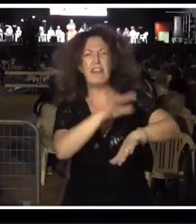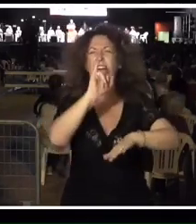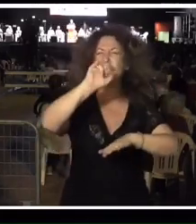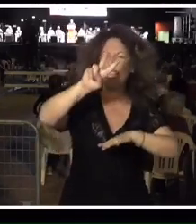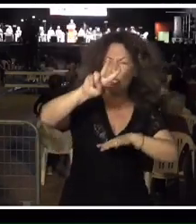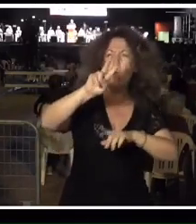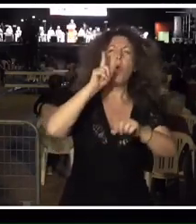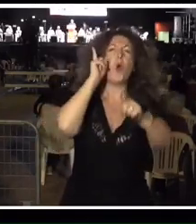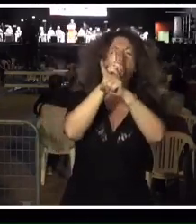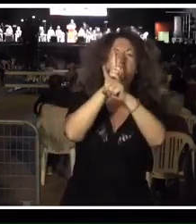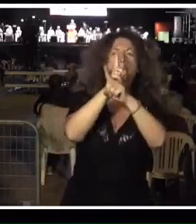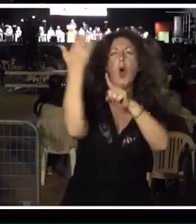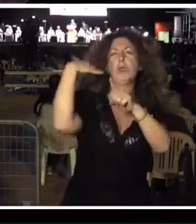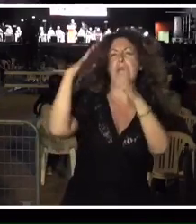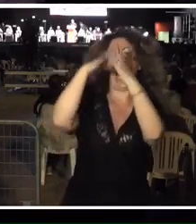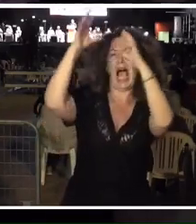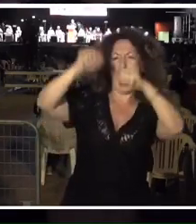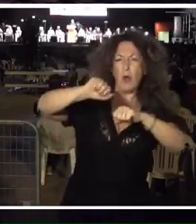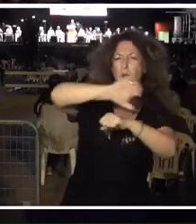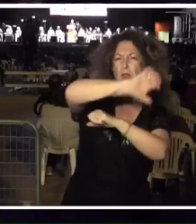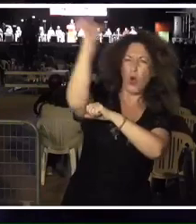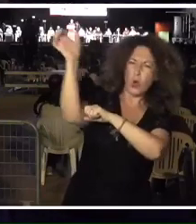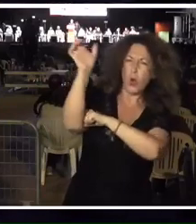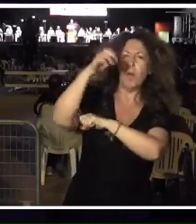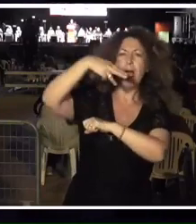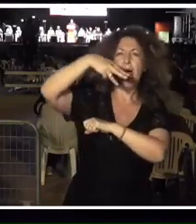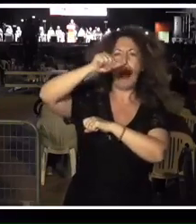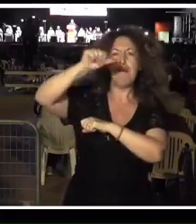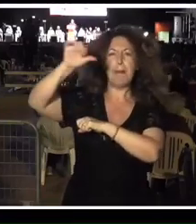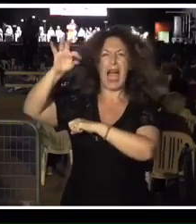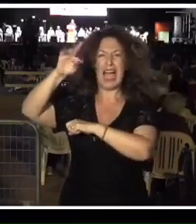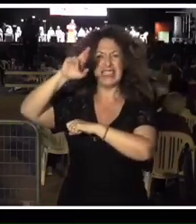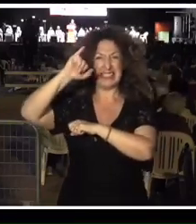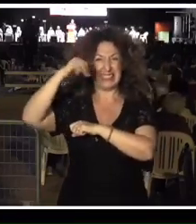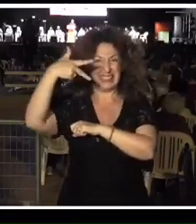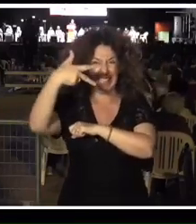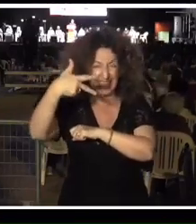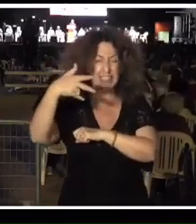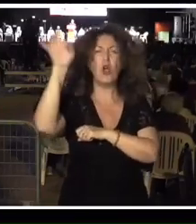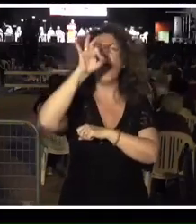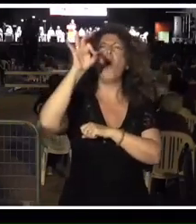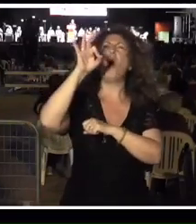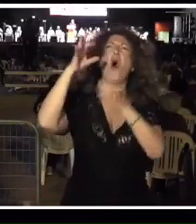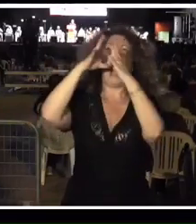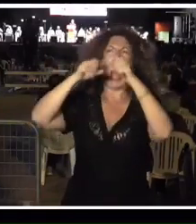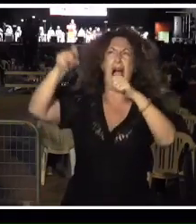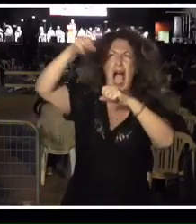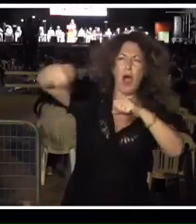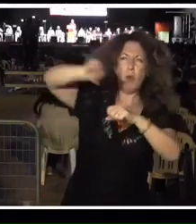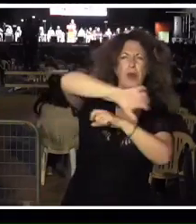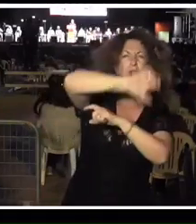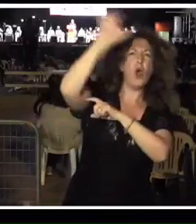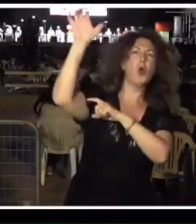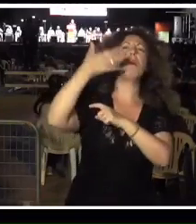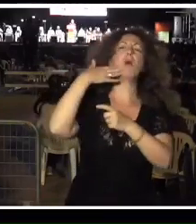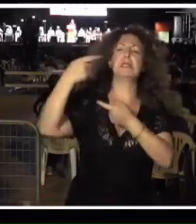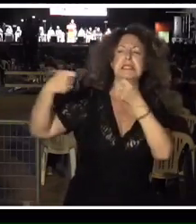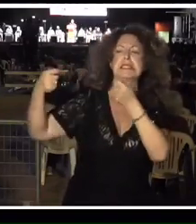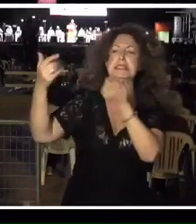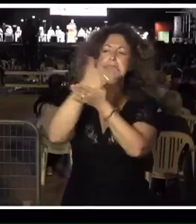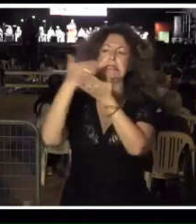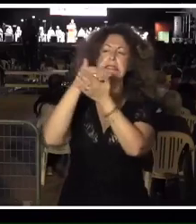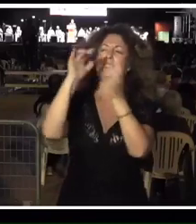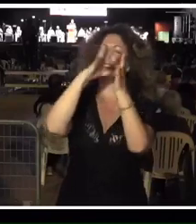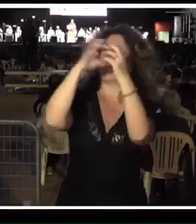Tratado de Maastricht, frente a la construcción de la Unión Europea de los Mercaderes, como bien la definía él en las intervenciones públicas, era